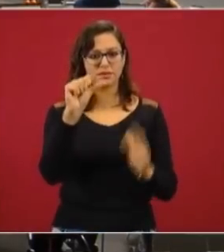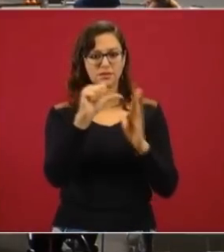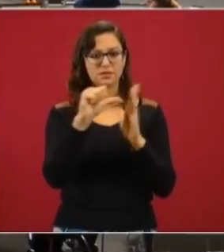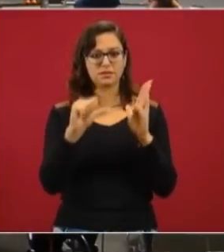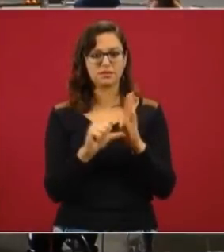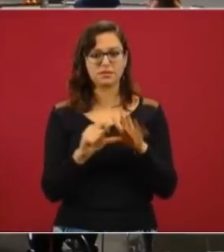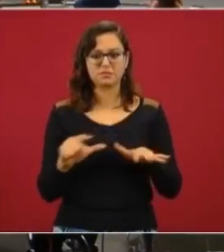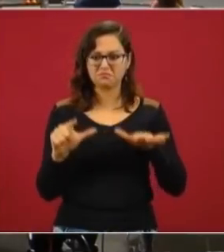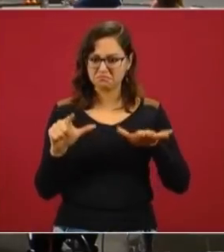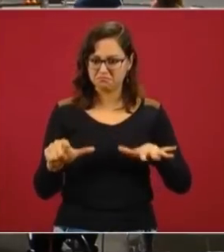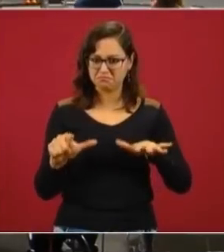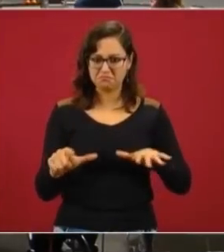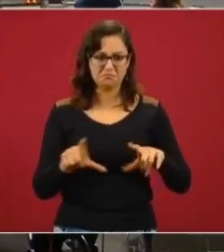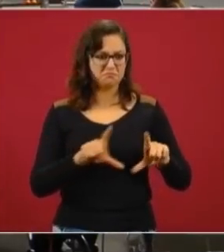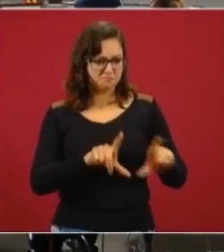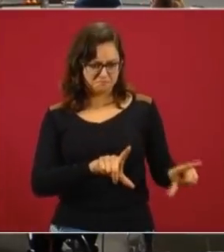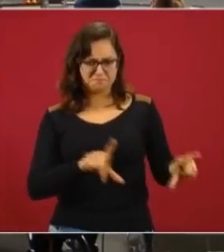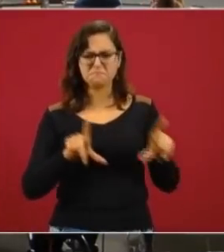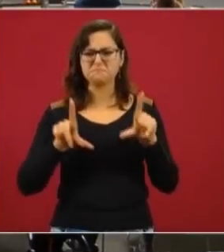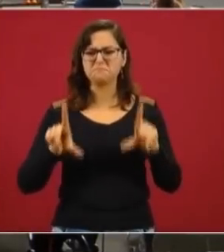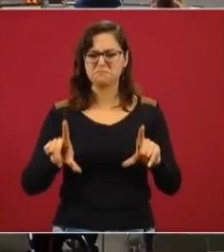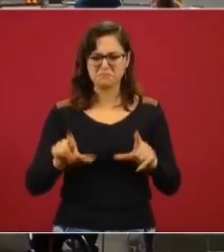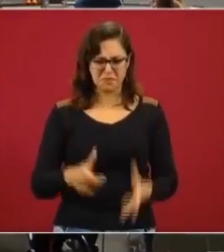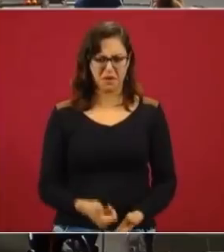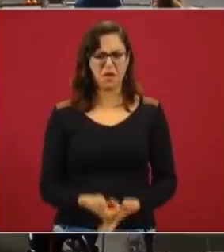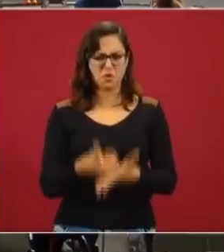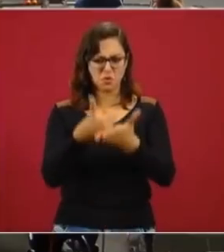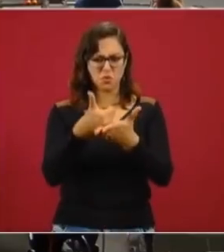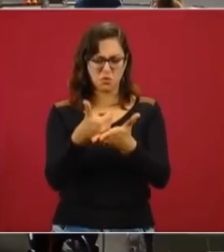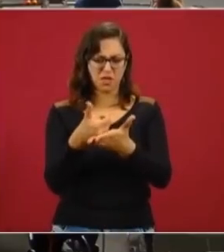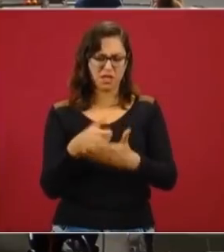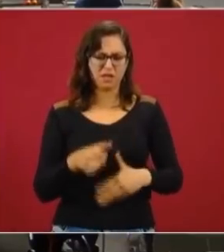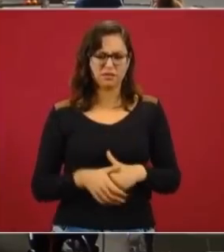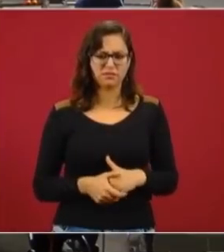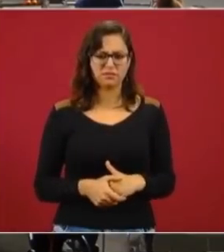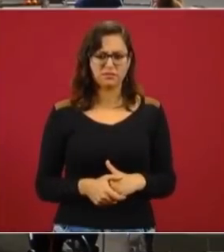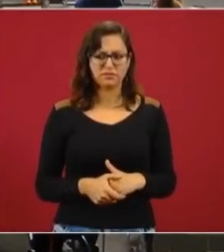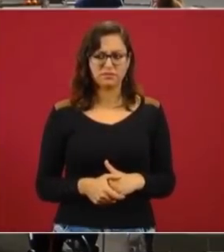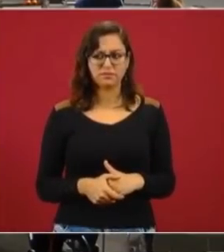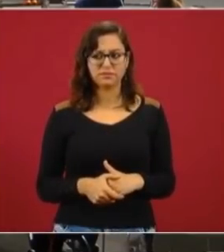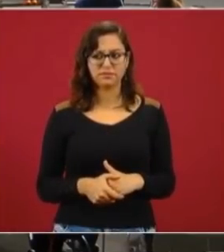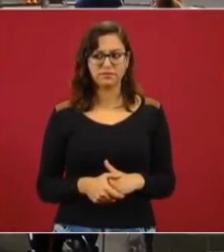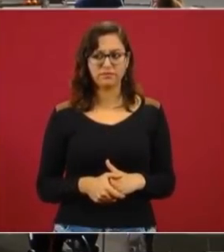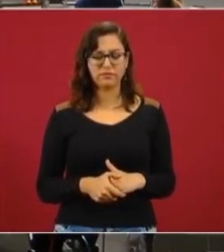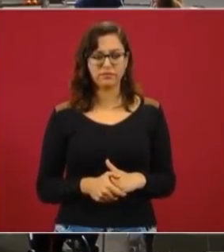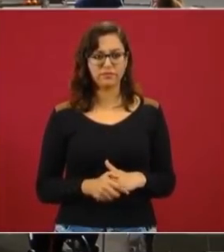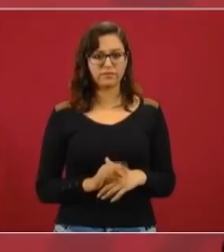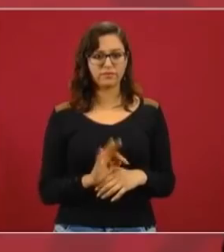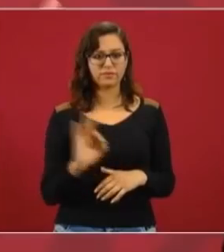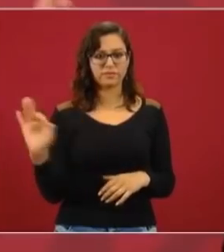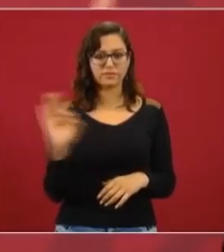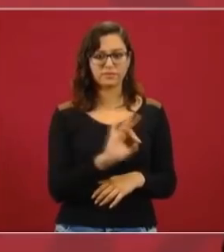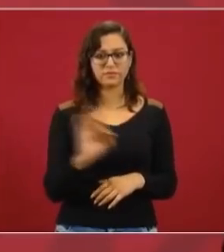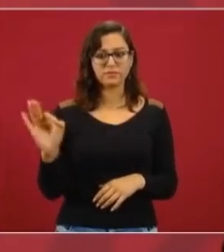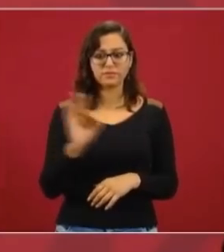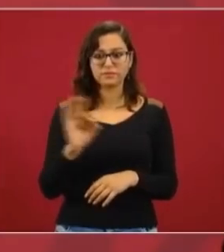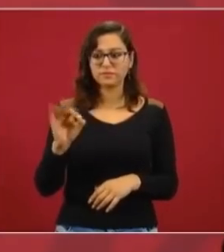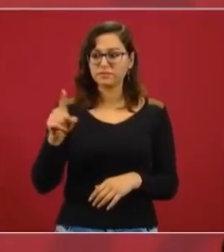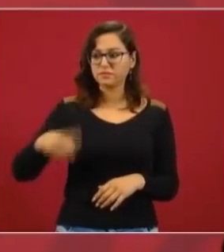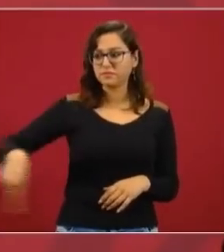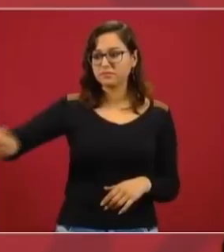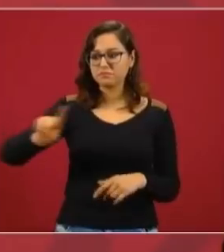Que esto nos ayuda. Porque a lo mejor muchos que fueron ahí